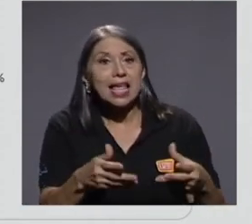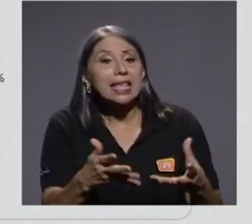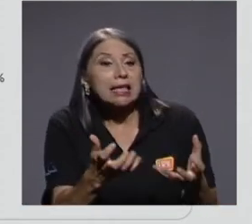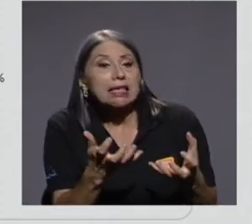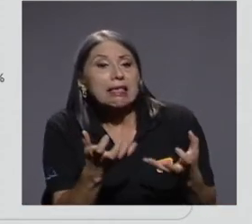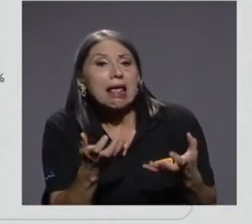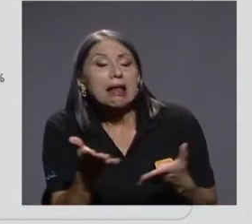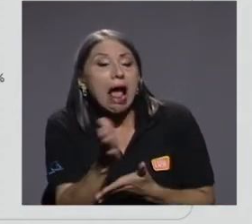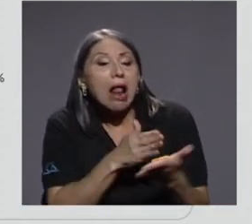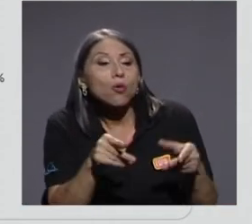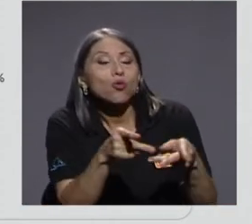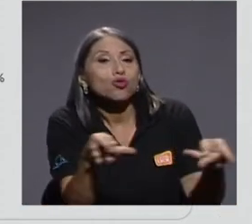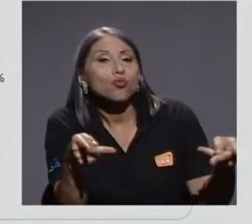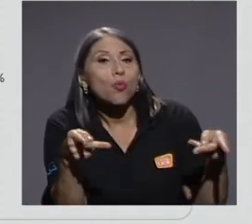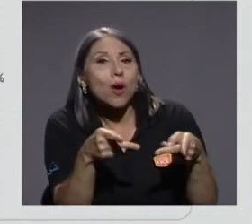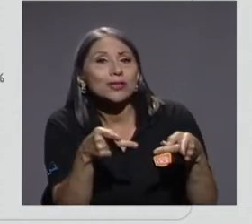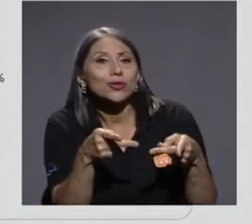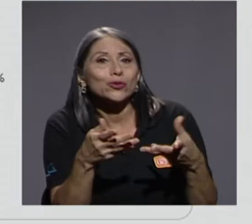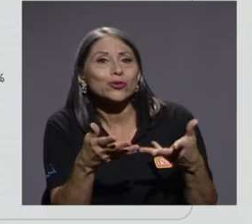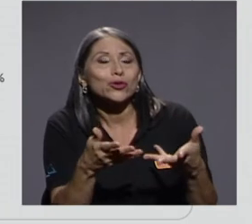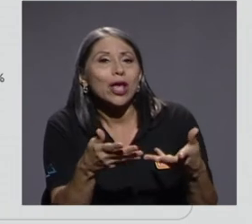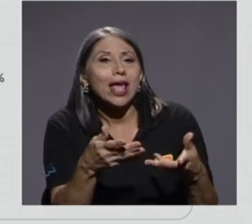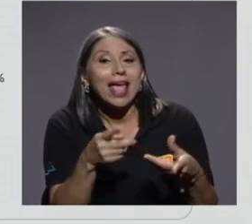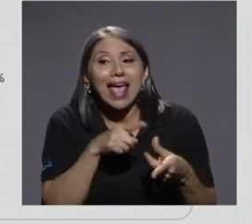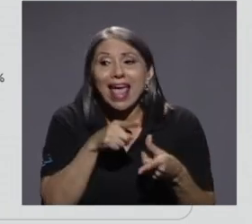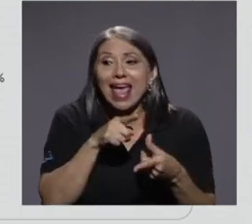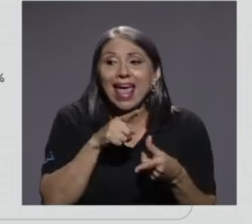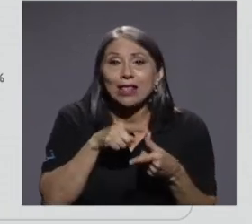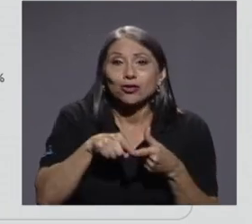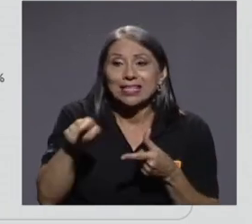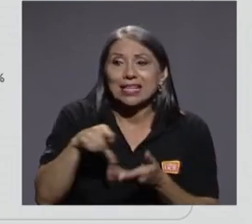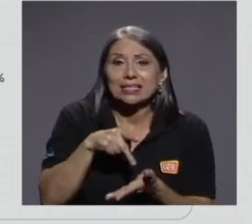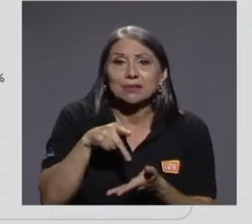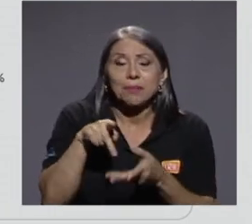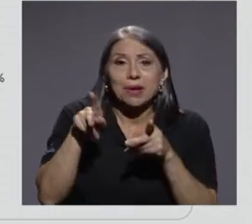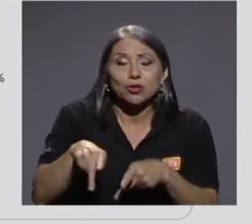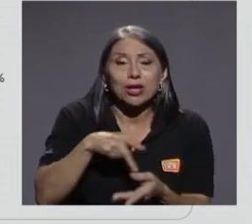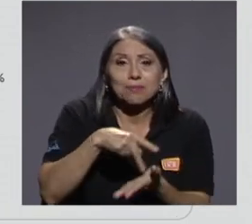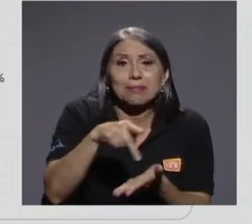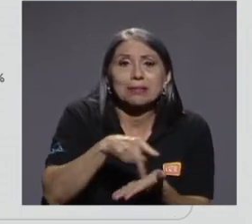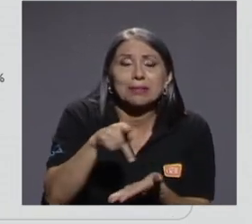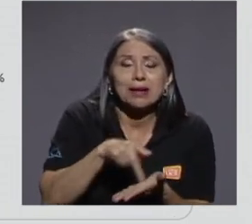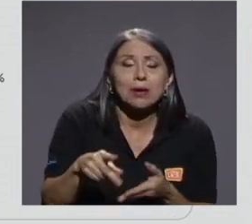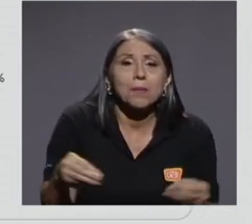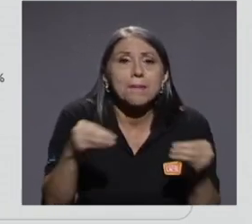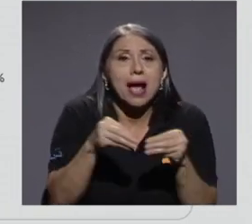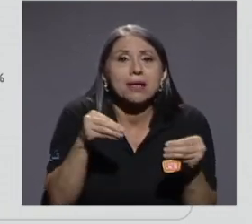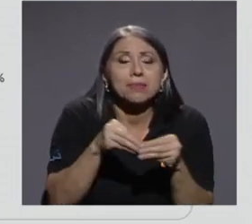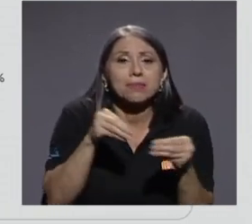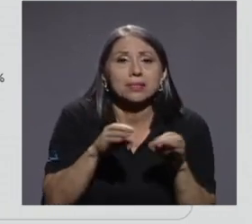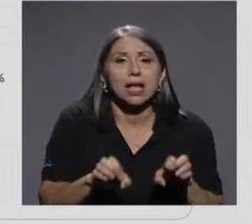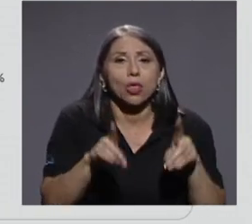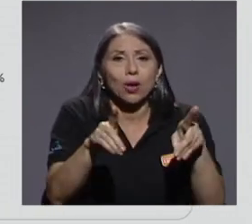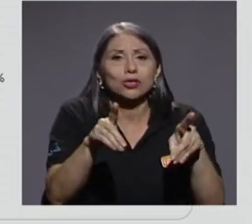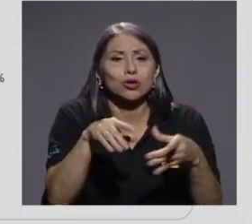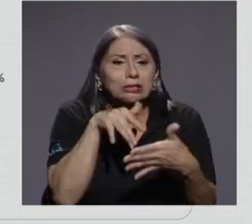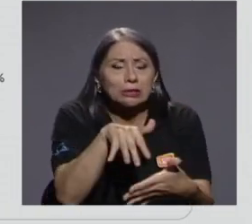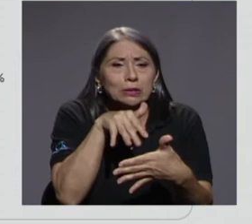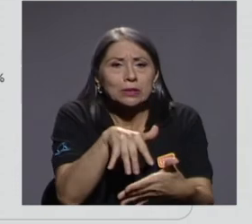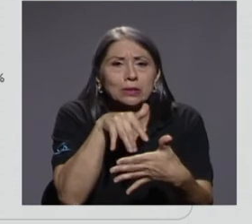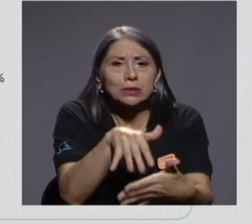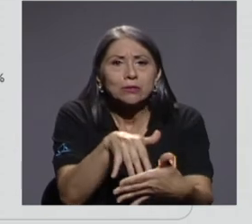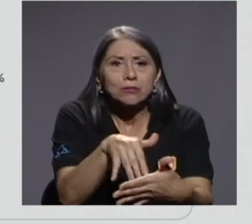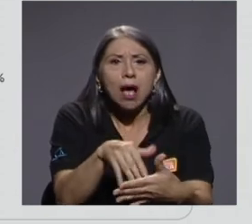puestos más bien sobreinvirtieron en educación. Es decir, se calificaron de más. Y entonces, estas personas, al no